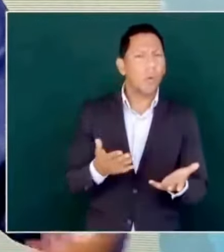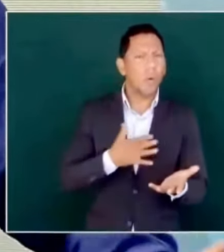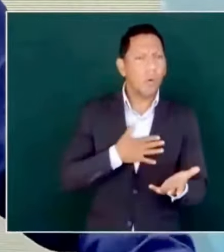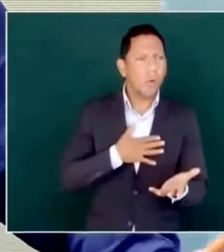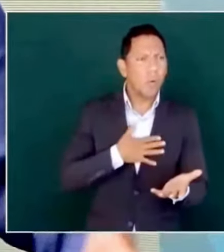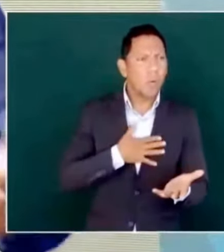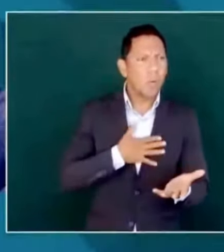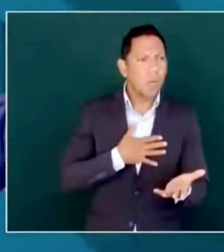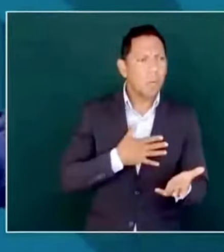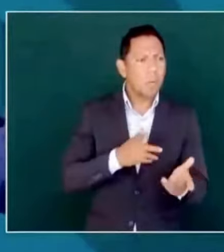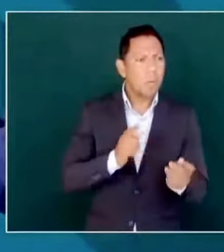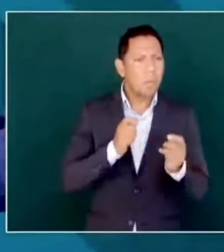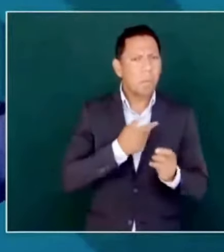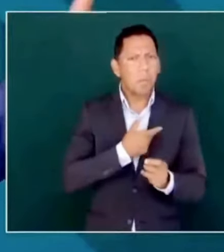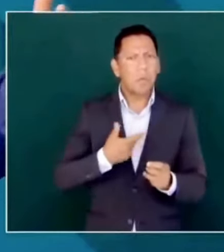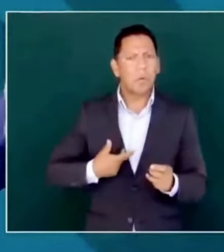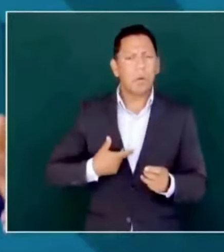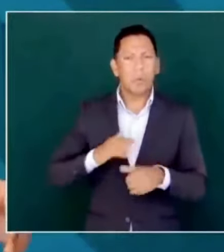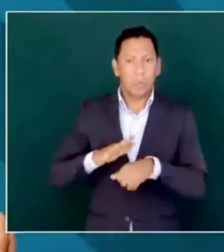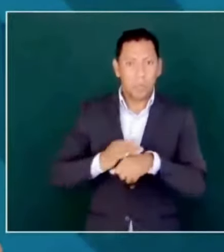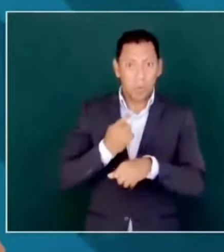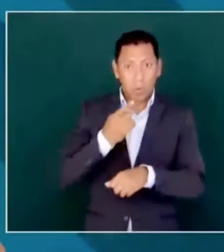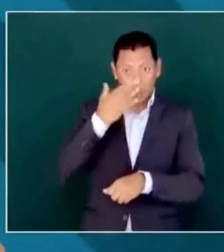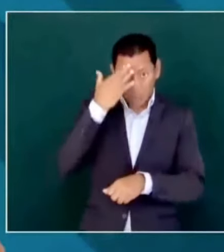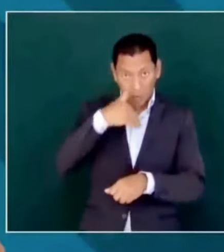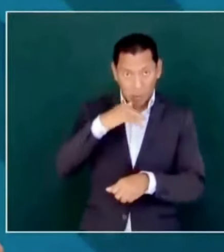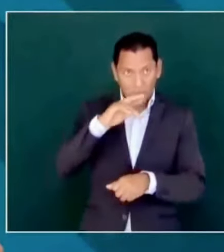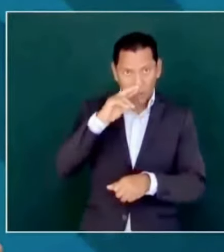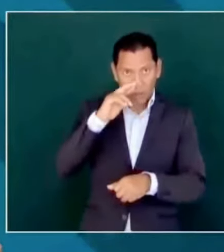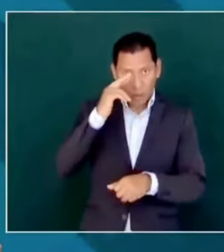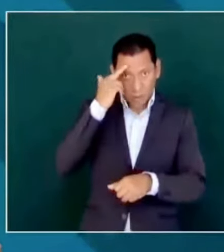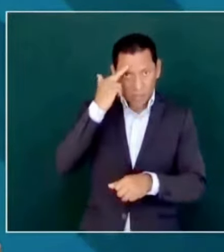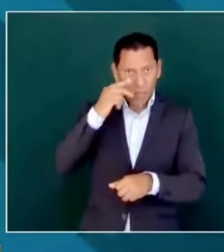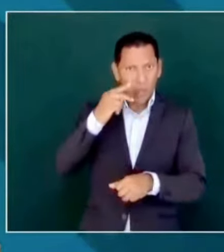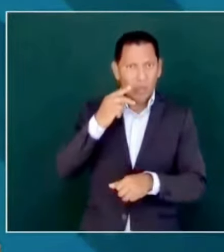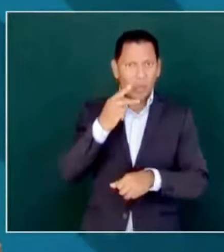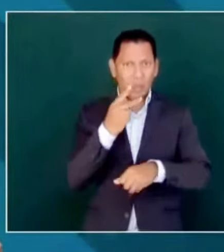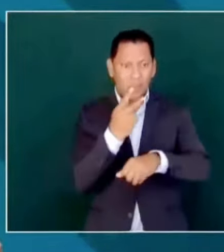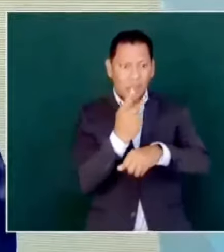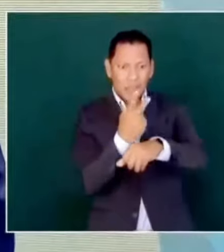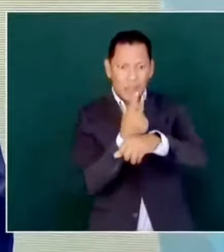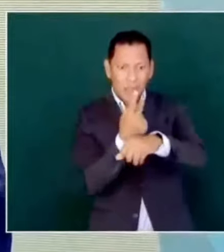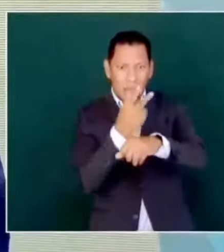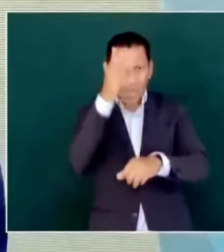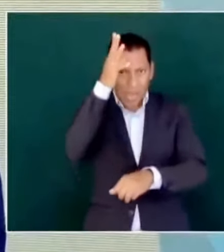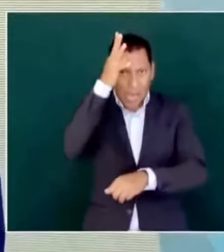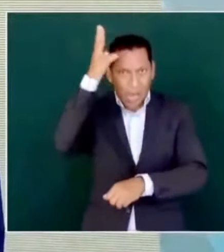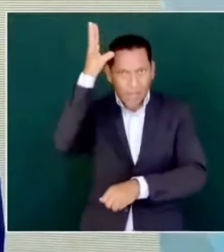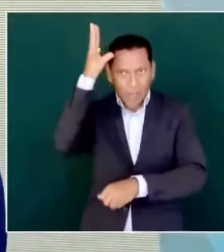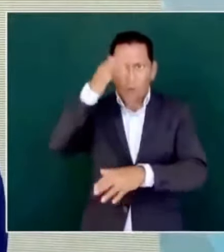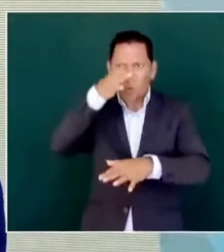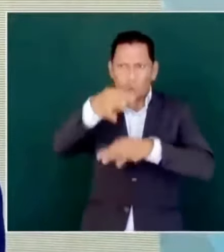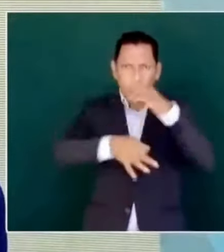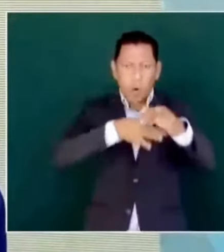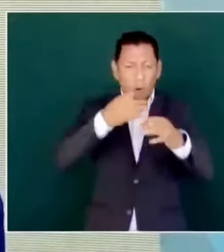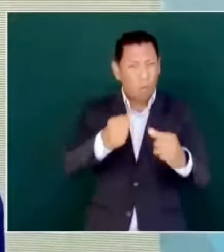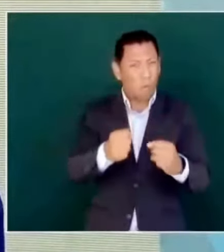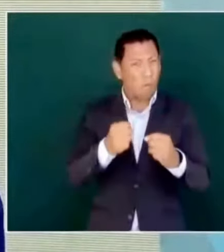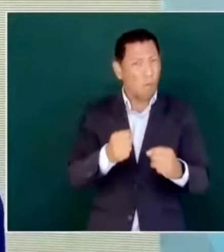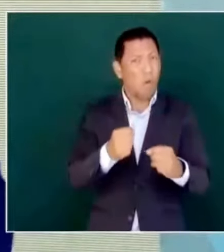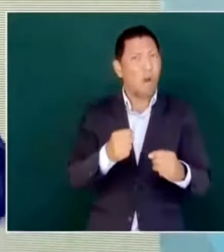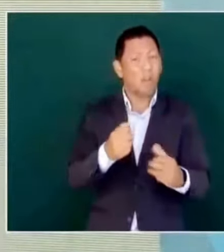Porque hubo una campaña incluso en Azteca, fuertísima,